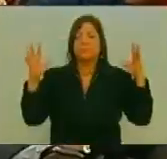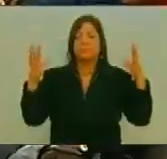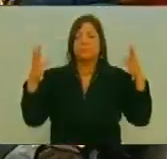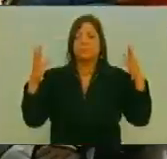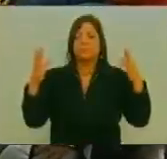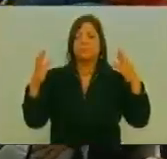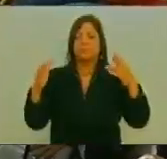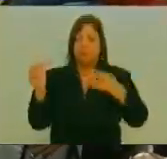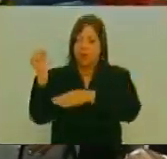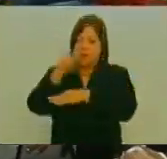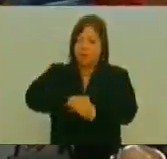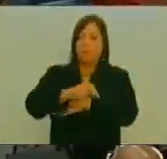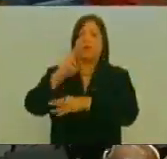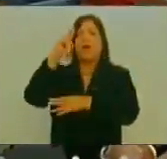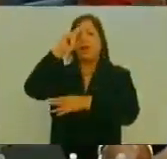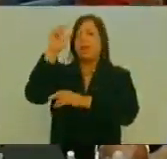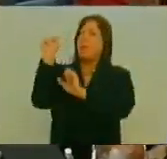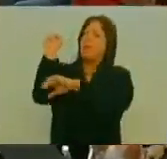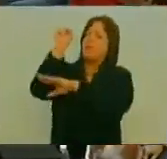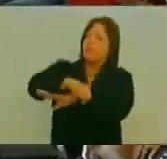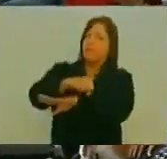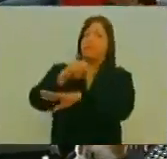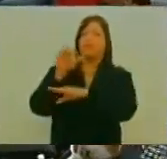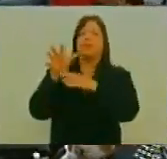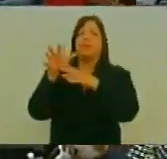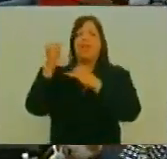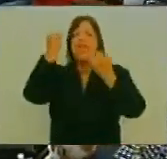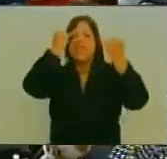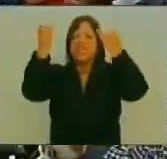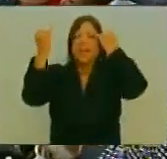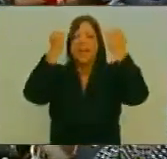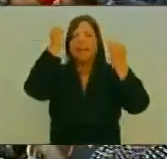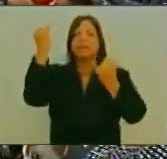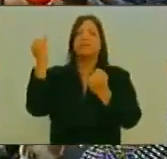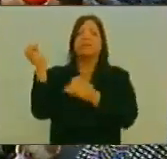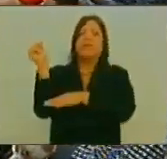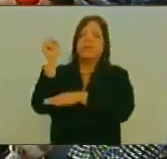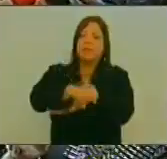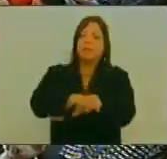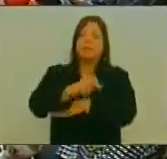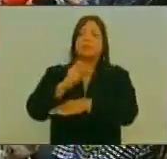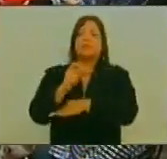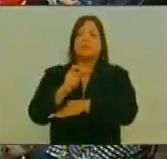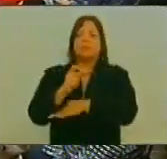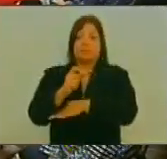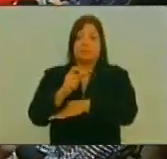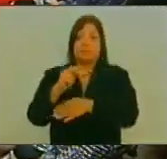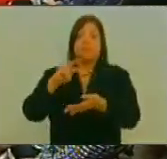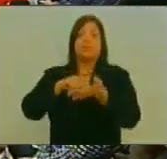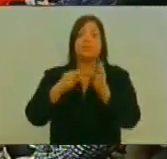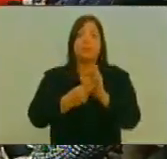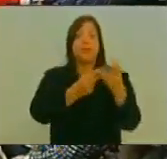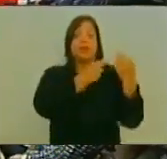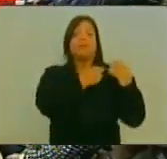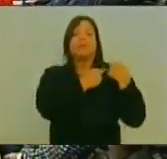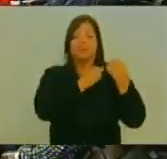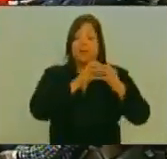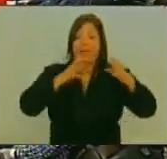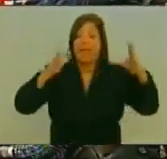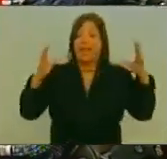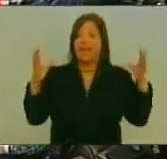Derrotemos Derrotemos sus razones Derrotemos sus ideas Y para eso Por supuesto Nos impone A uno Una gran responsabilidad